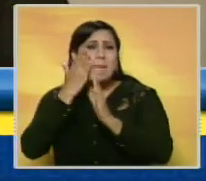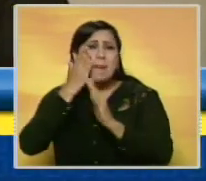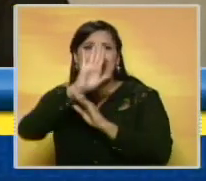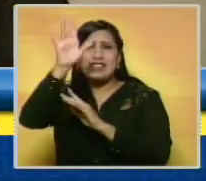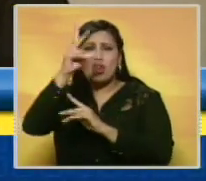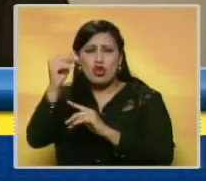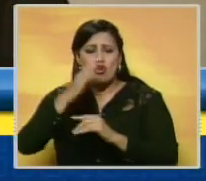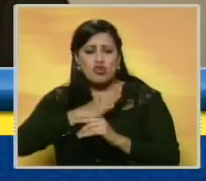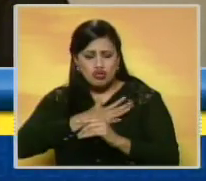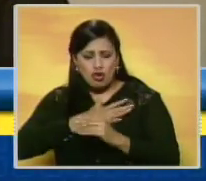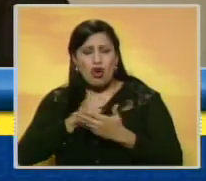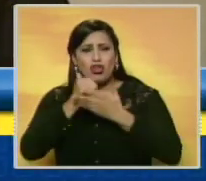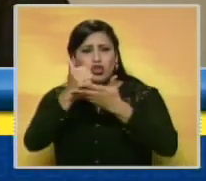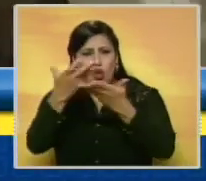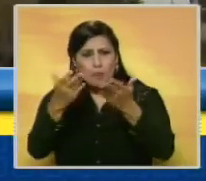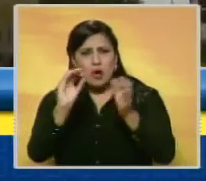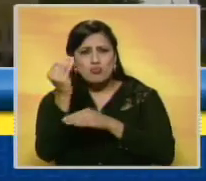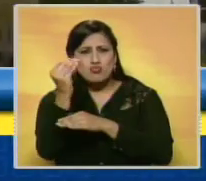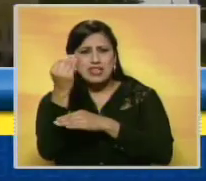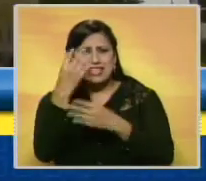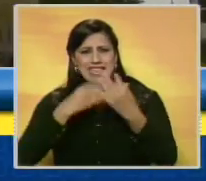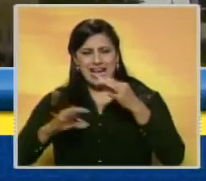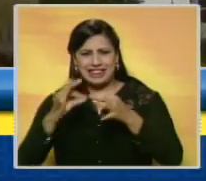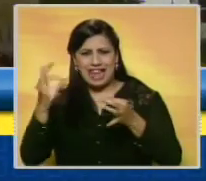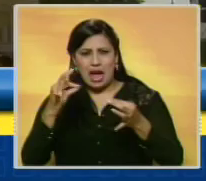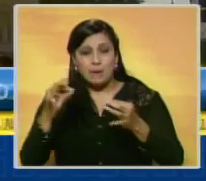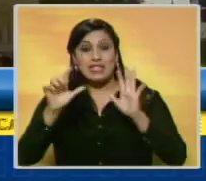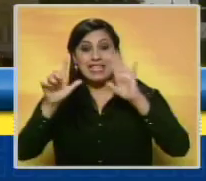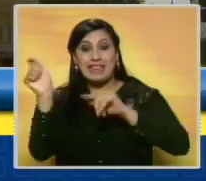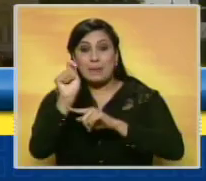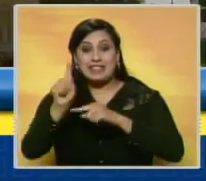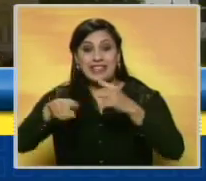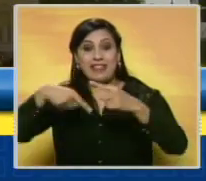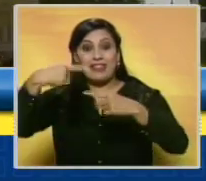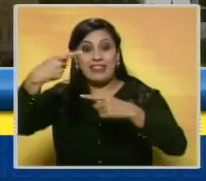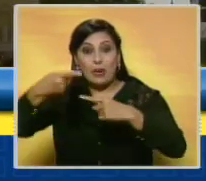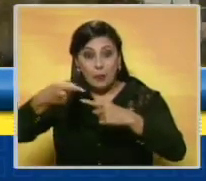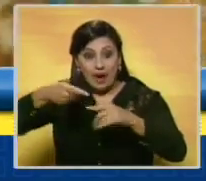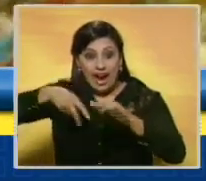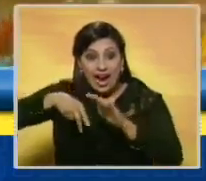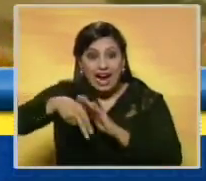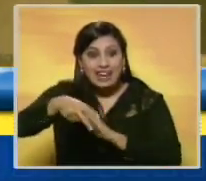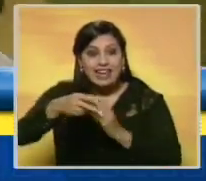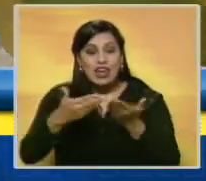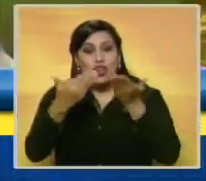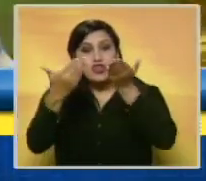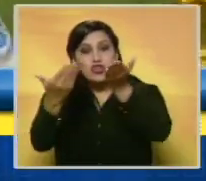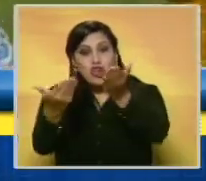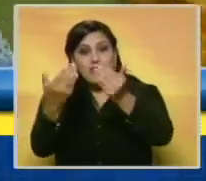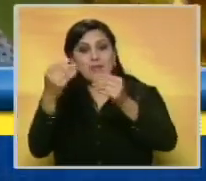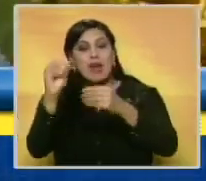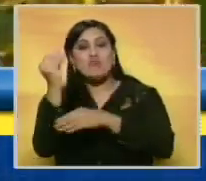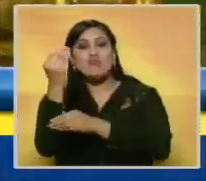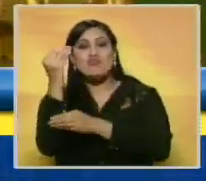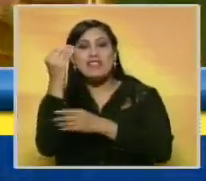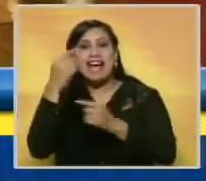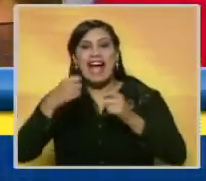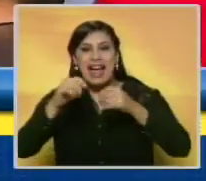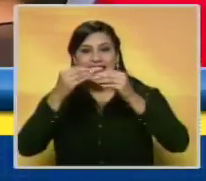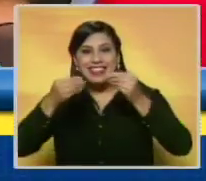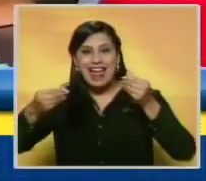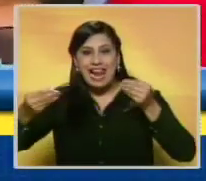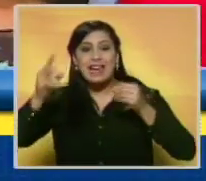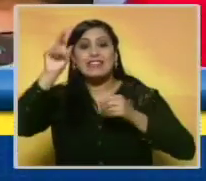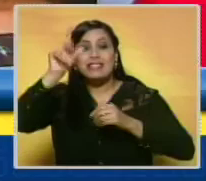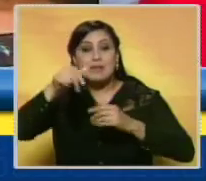ella le iba a regalar su muñeca de trapo. Siete meses después, por la puerta de la Basílica, entró la niña con su muñeca de trapo,